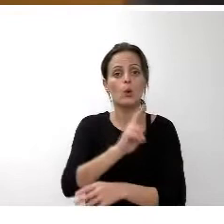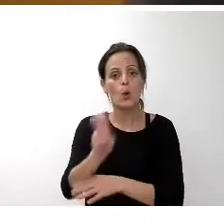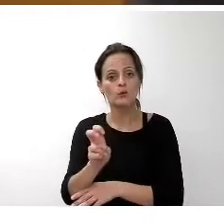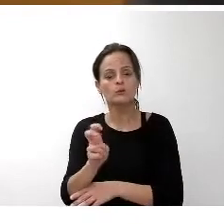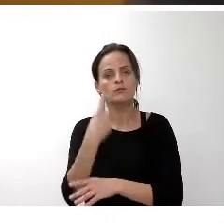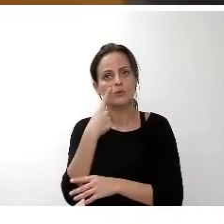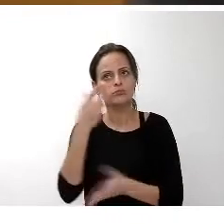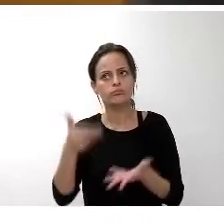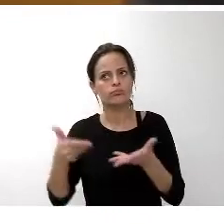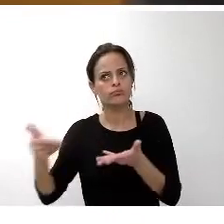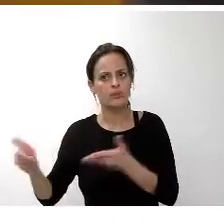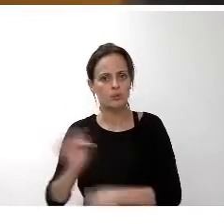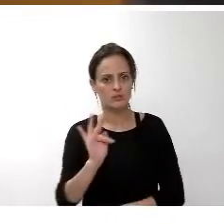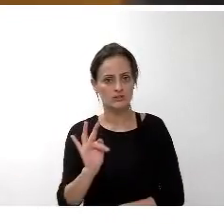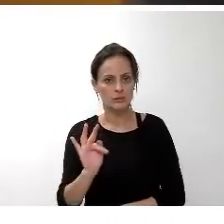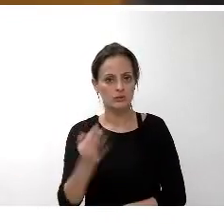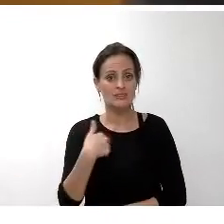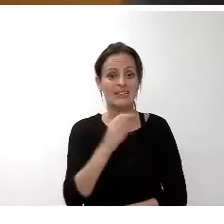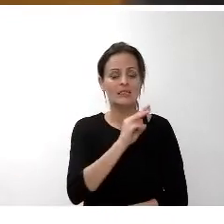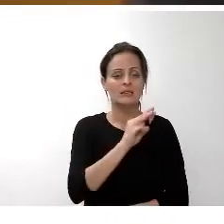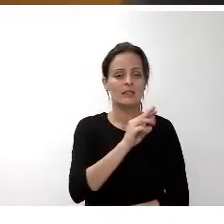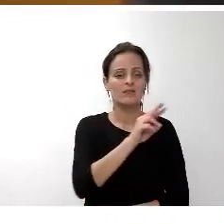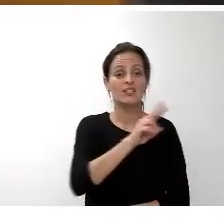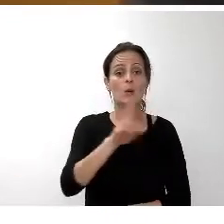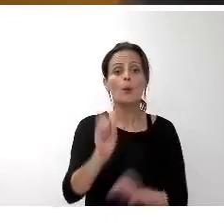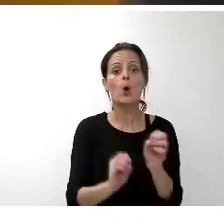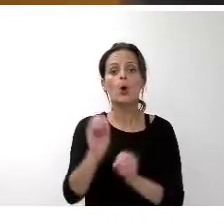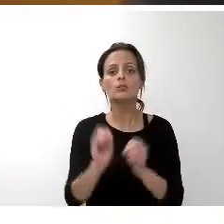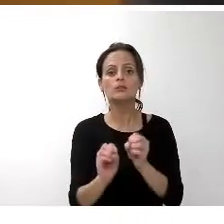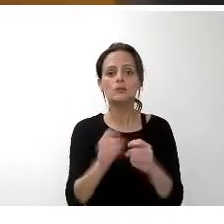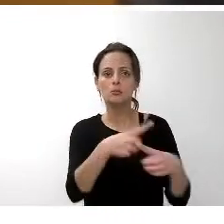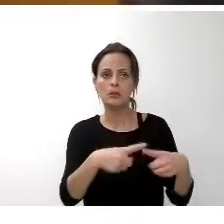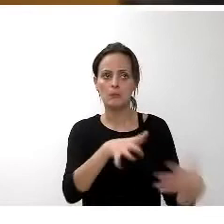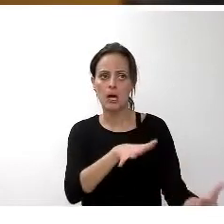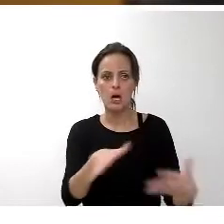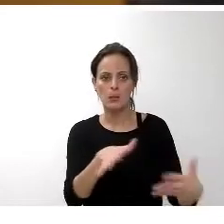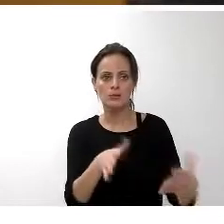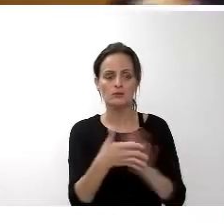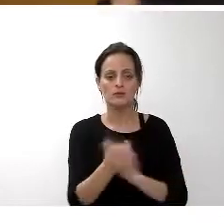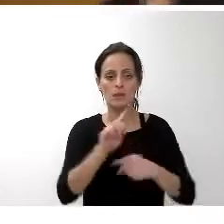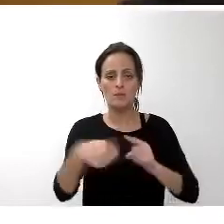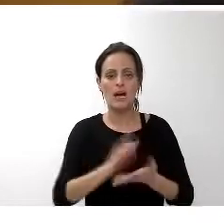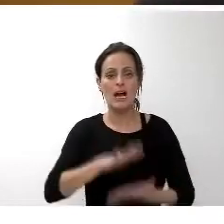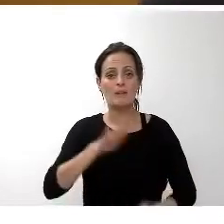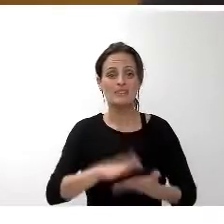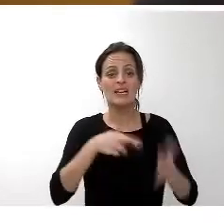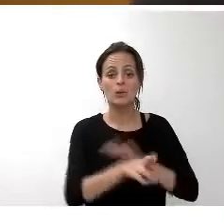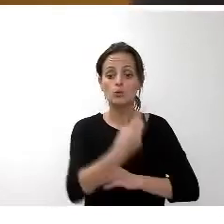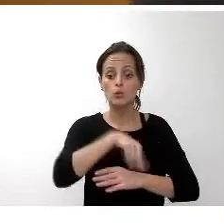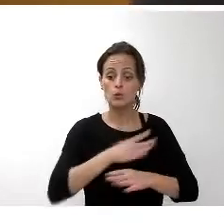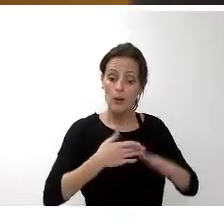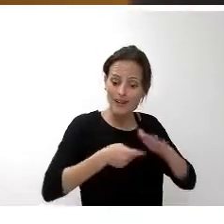En este sentido, este 22% de media que supone, respecto de nuestros ingresos corrientes, la capacidad de recursos que podemos dedicar a inversión,